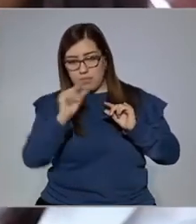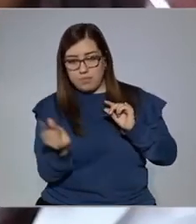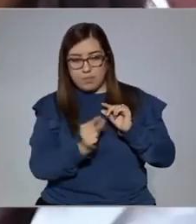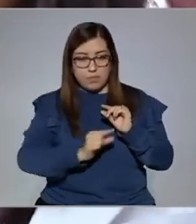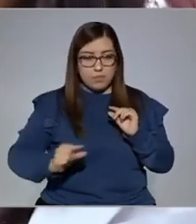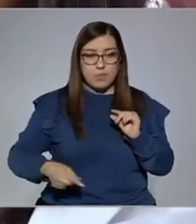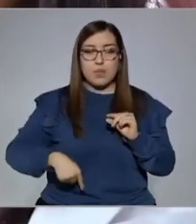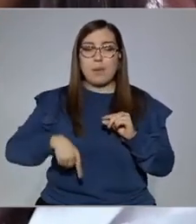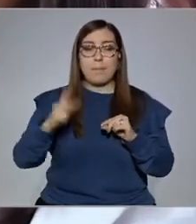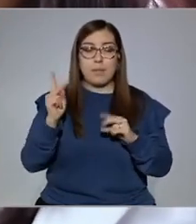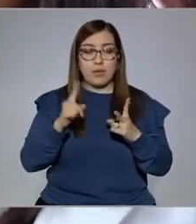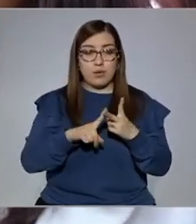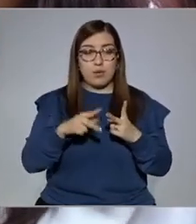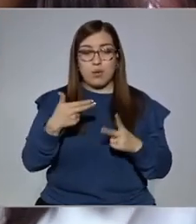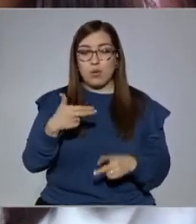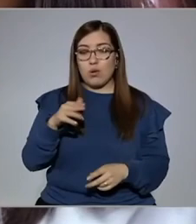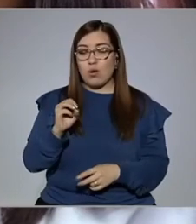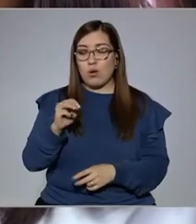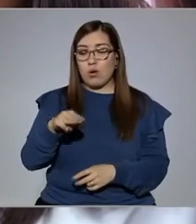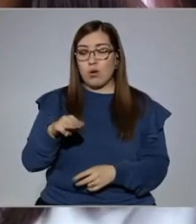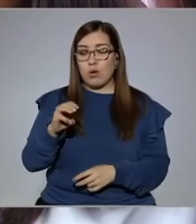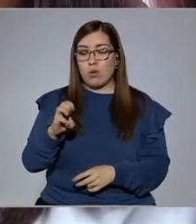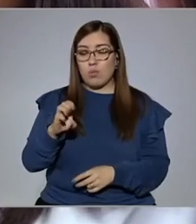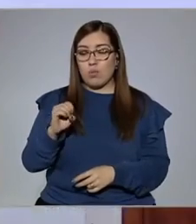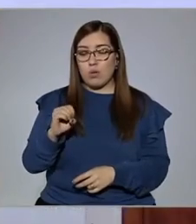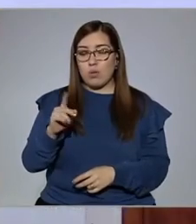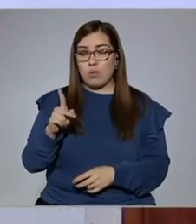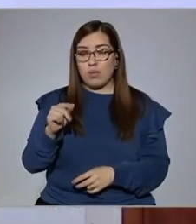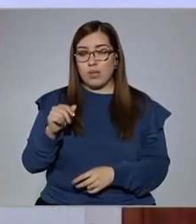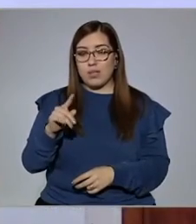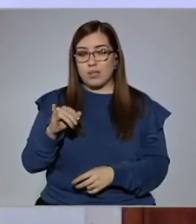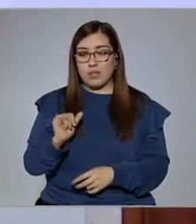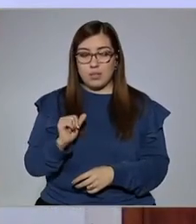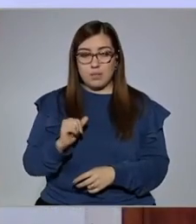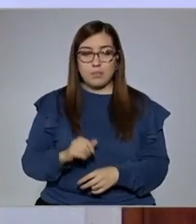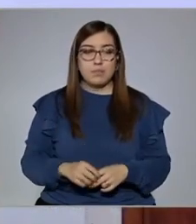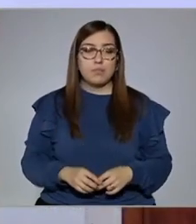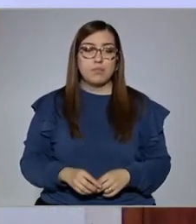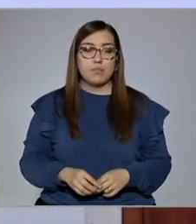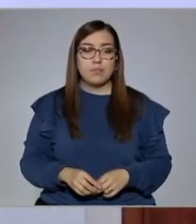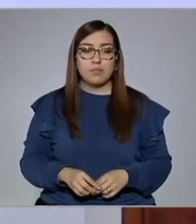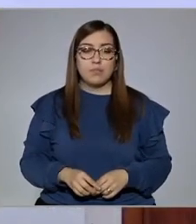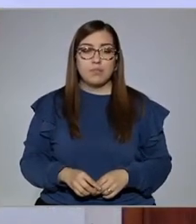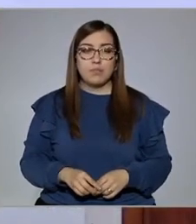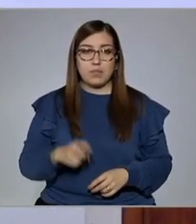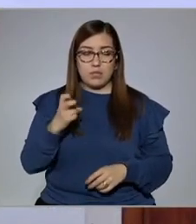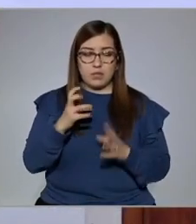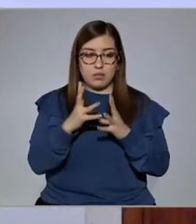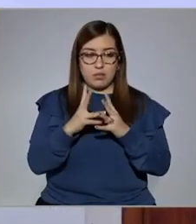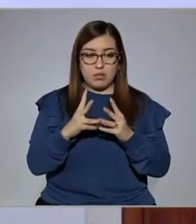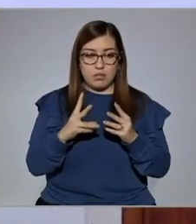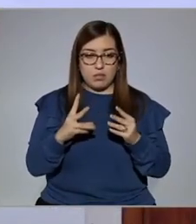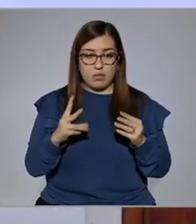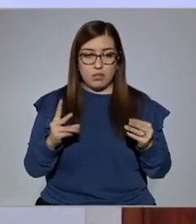homeopatía, cuando se prescribe por semejanza y se da extremadamente diluido, adquiere propiedades